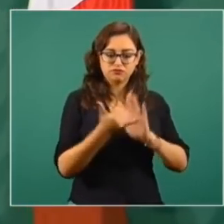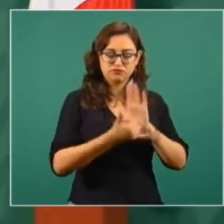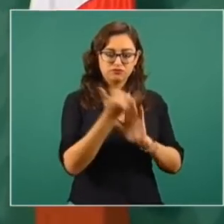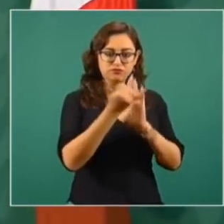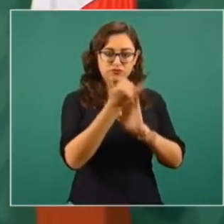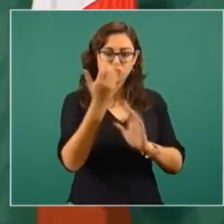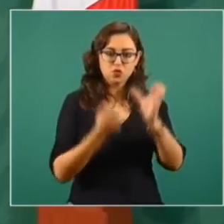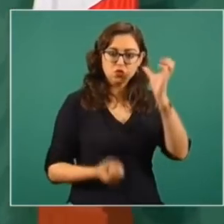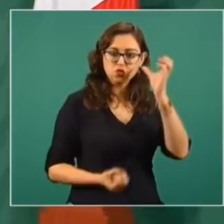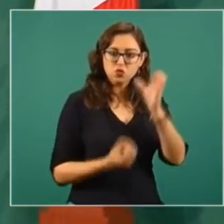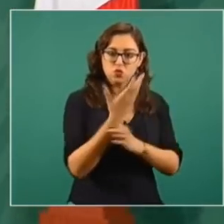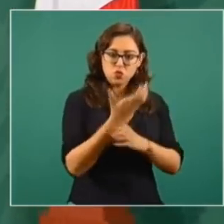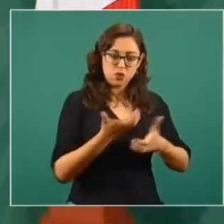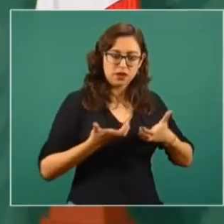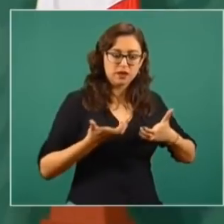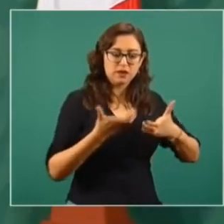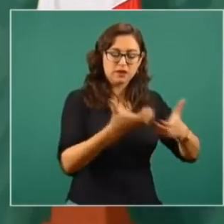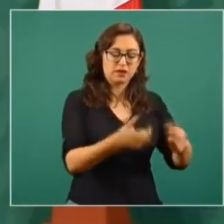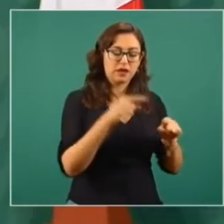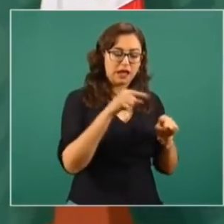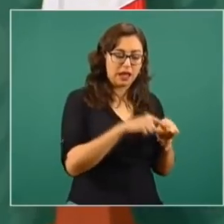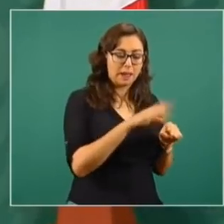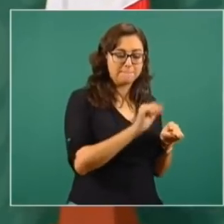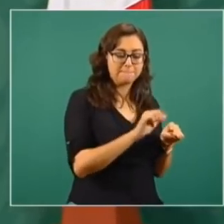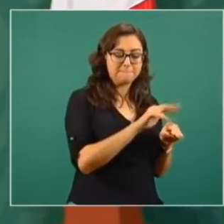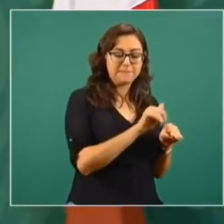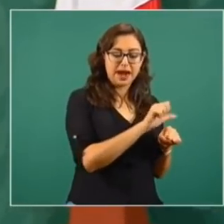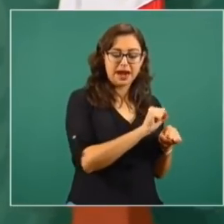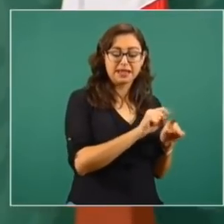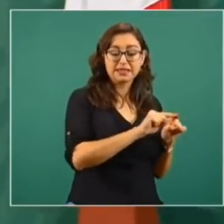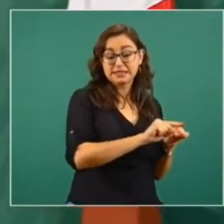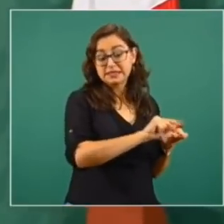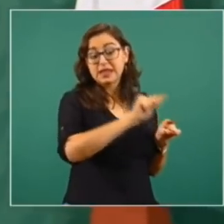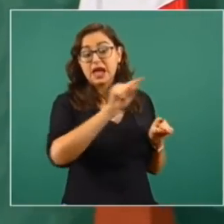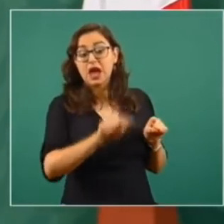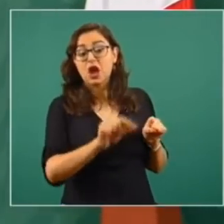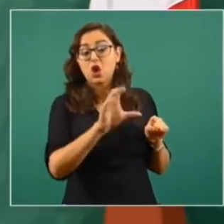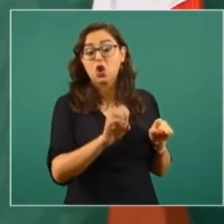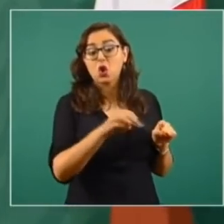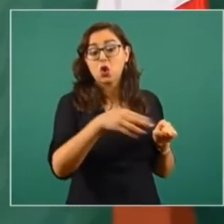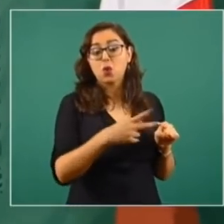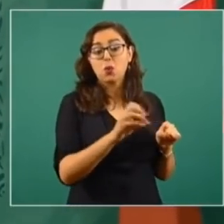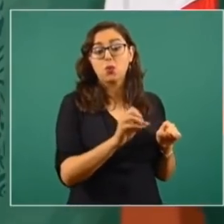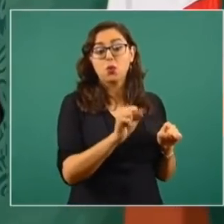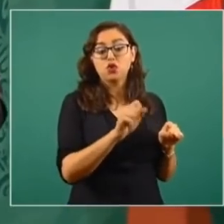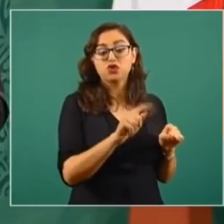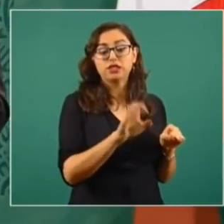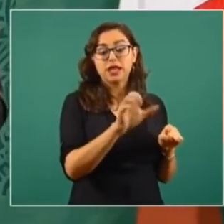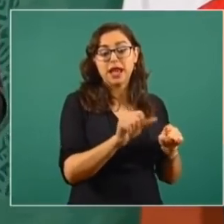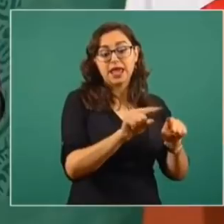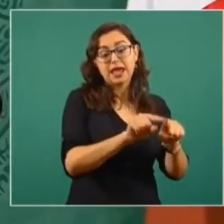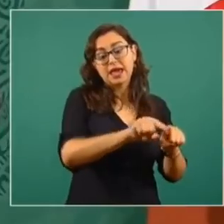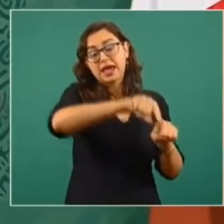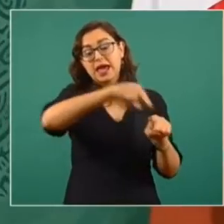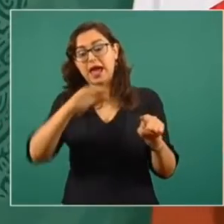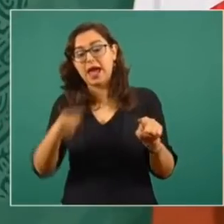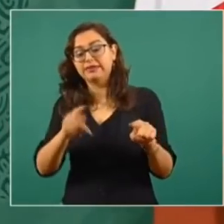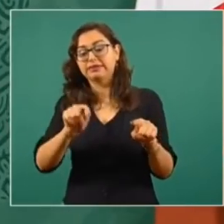de las varas a Compostela y vamos a hacer también la autopista de Compostela a Tepic